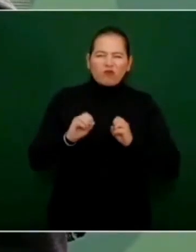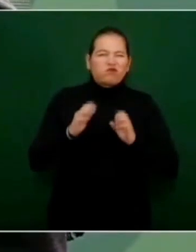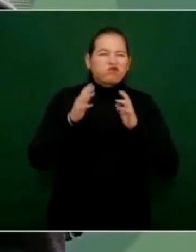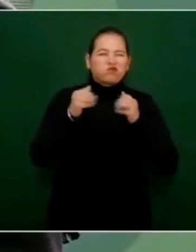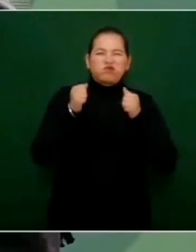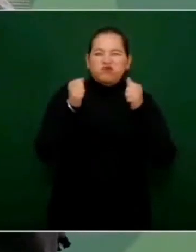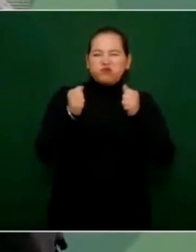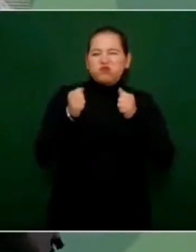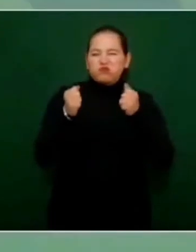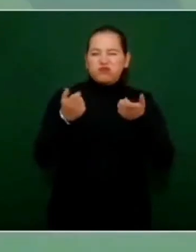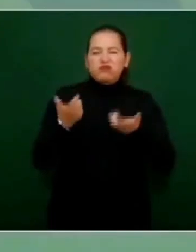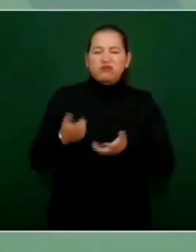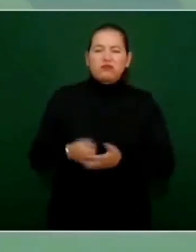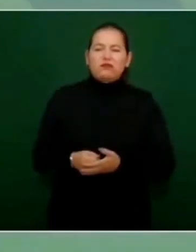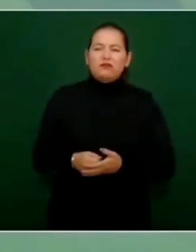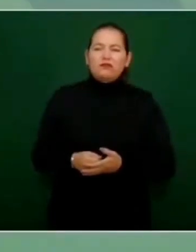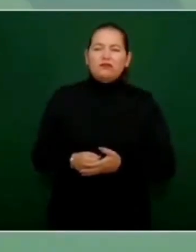Y... Y... Y... Y... Y...